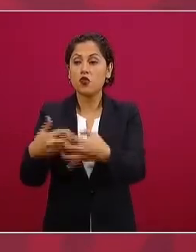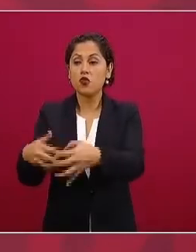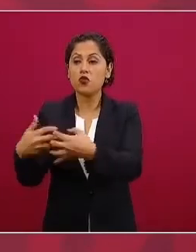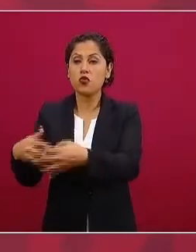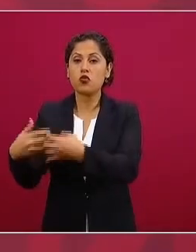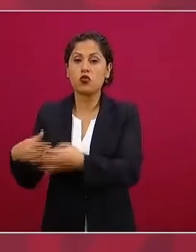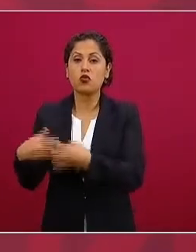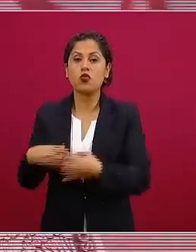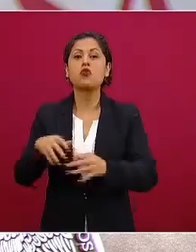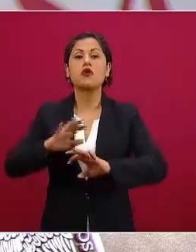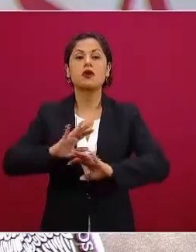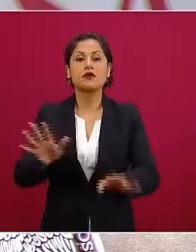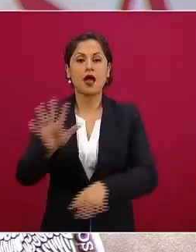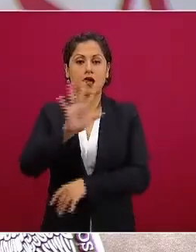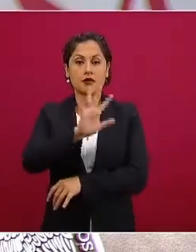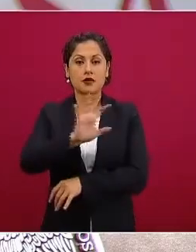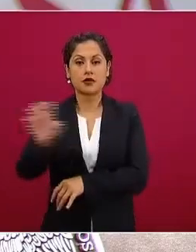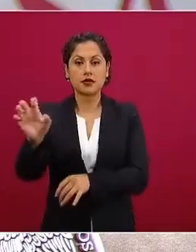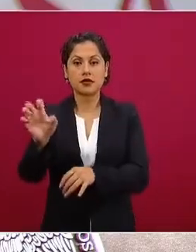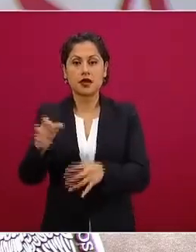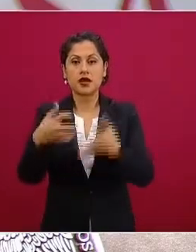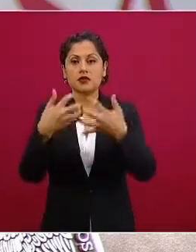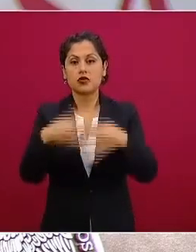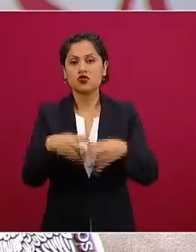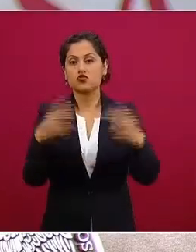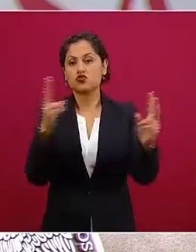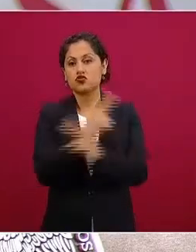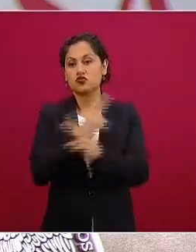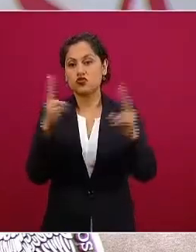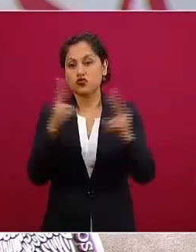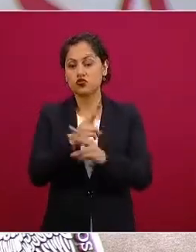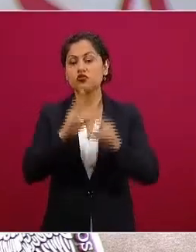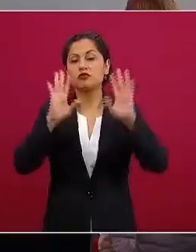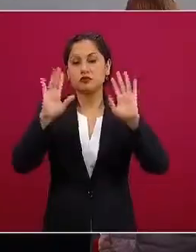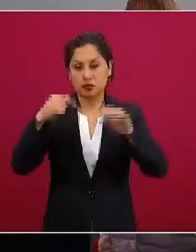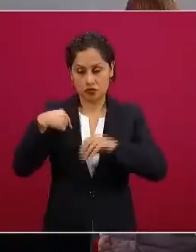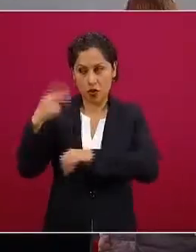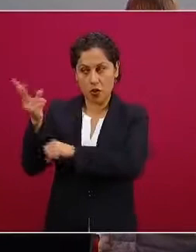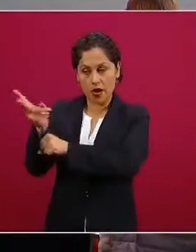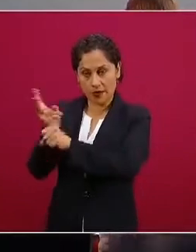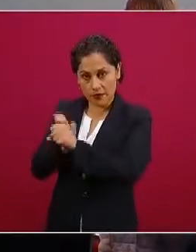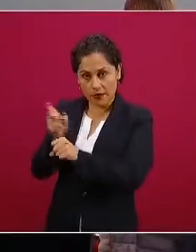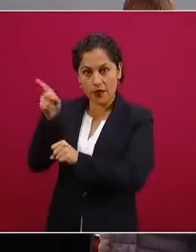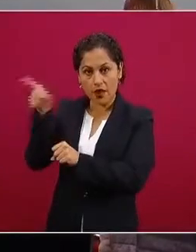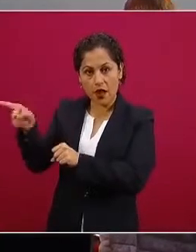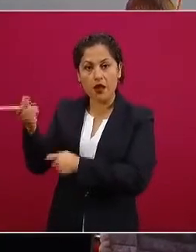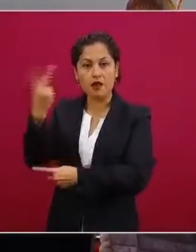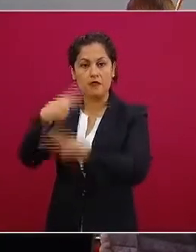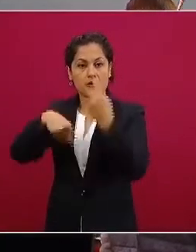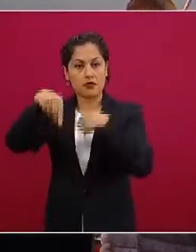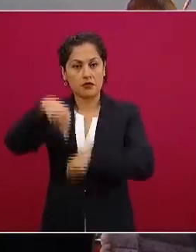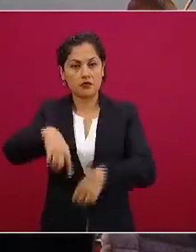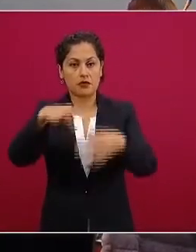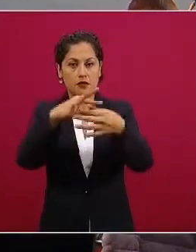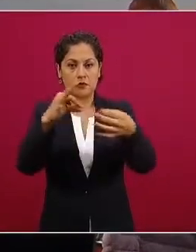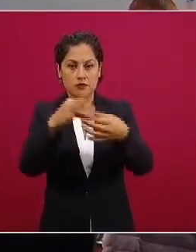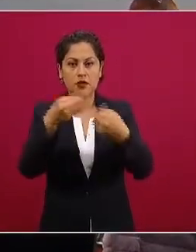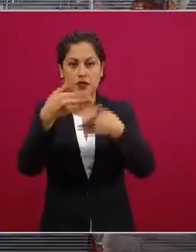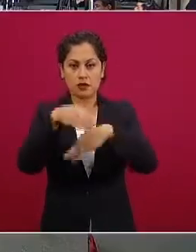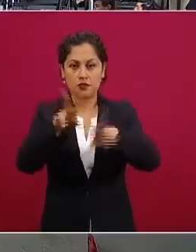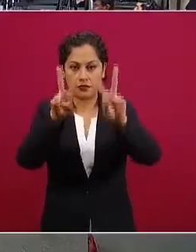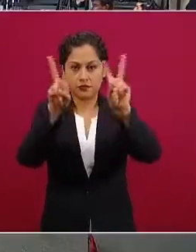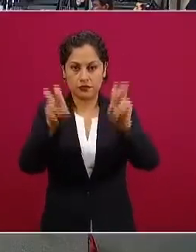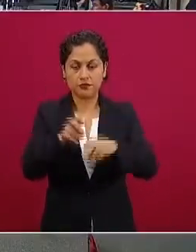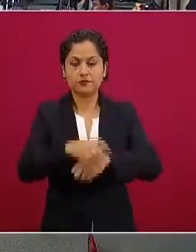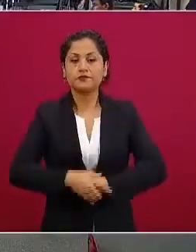ventiladores me gustaría que viniera para que les explicara sobre esto a ver si